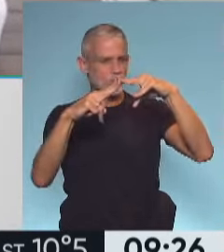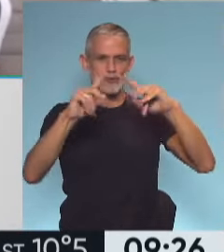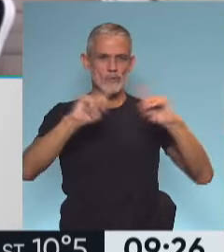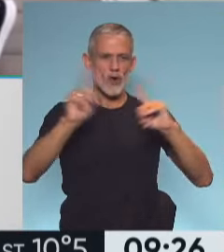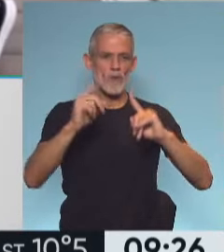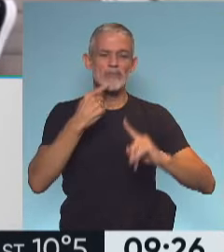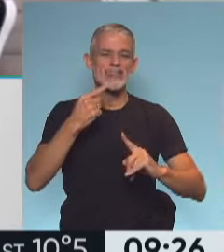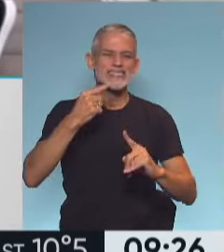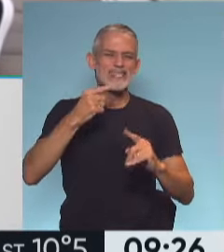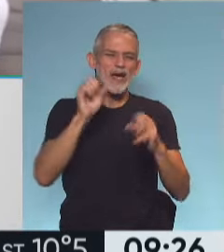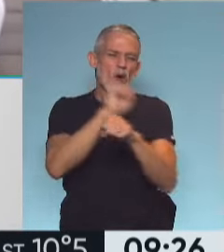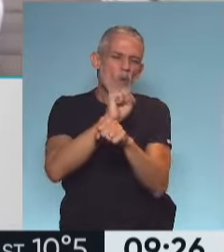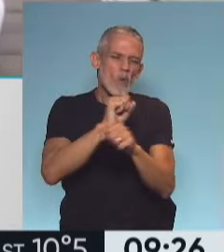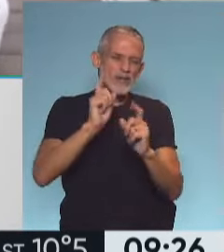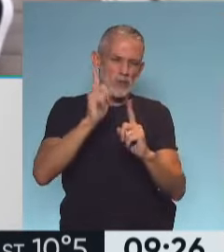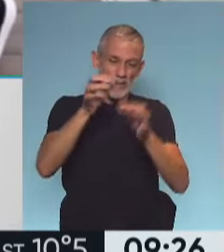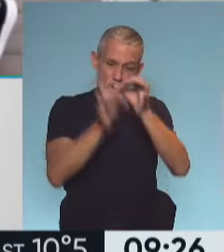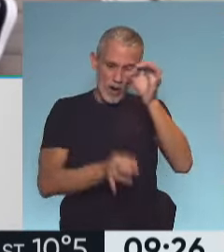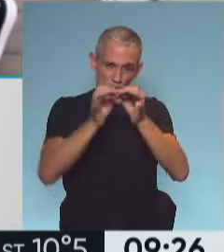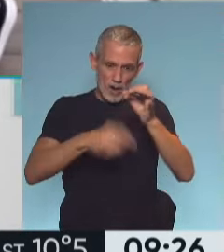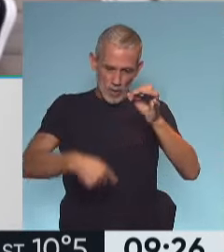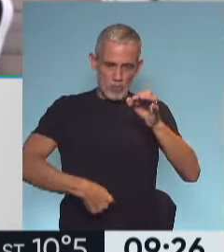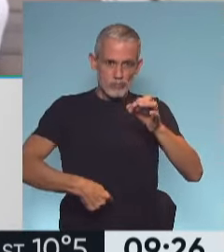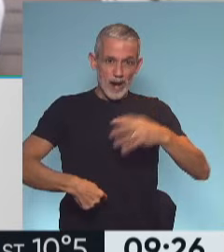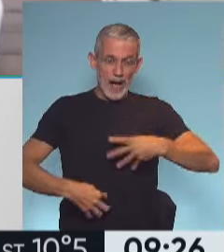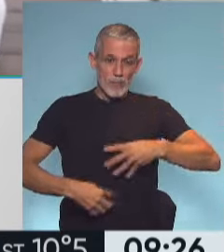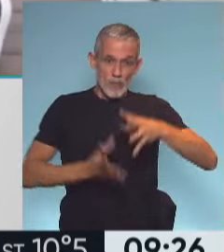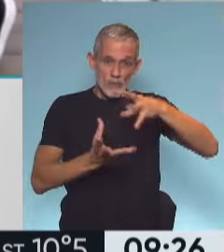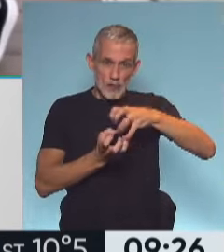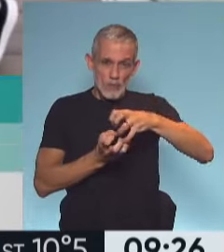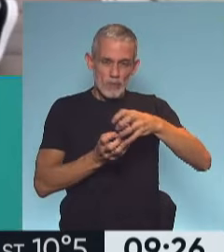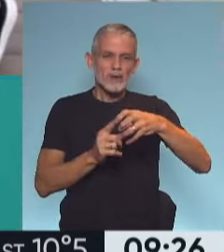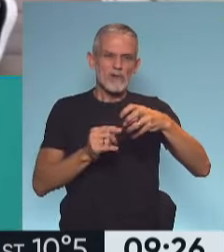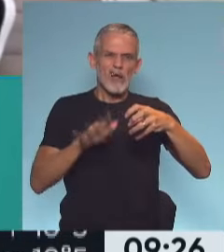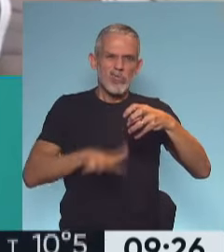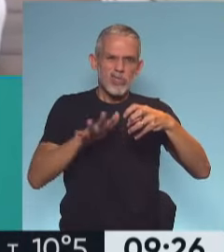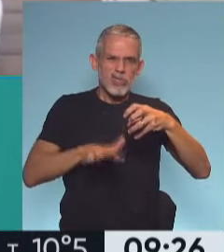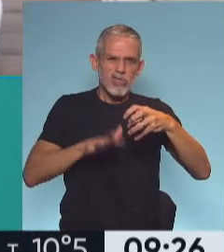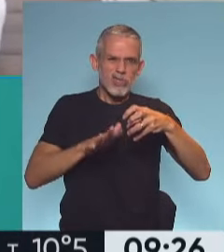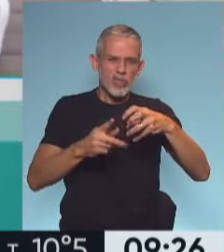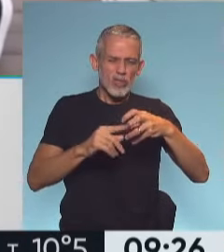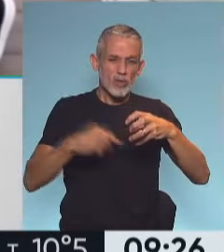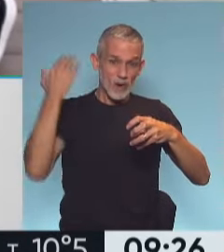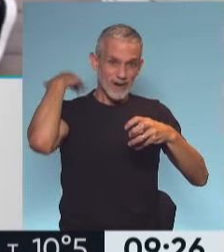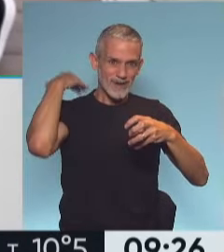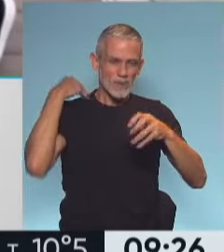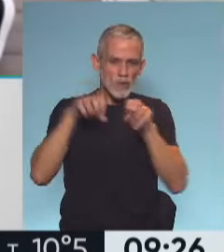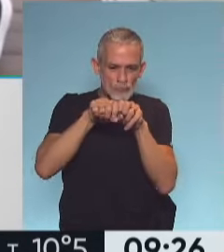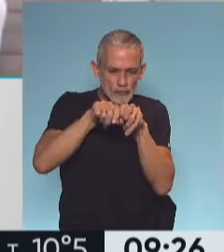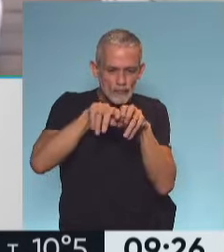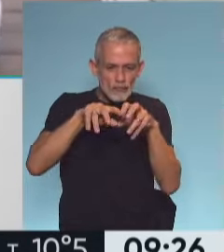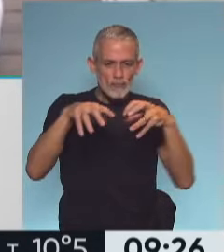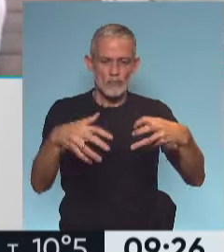ilíaco está ligado al abdominal y es uno de los músculos que ha cortado y debilitados dado que sale de las vértebras lumbares para